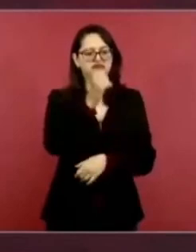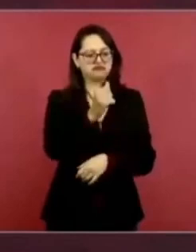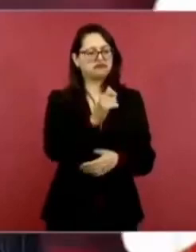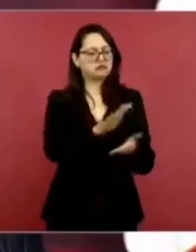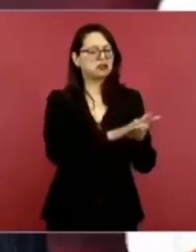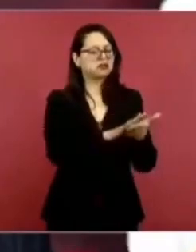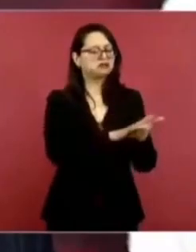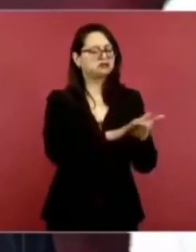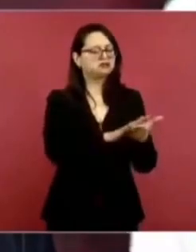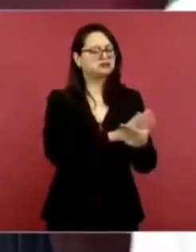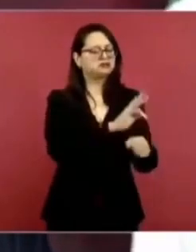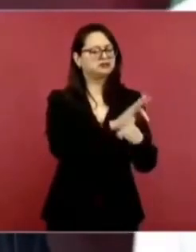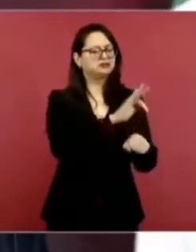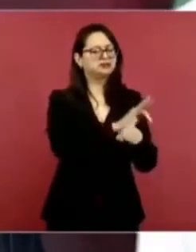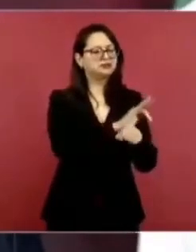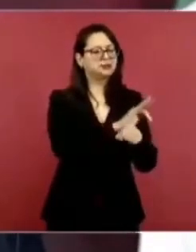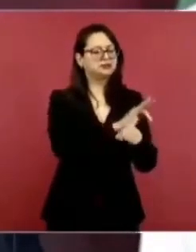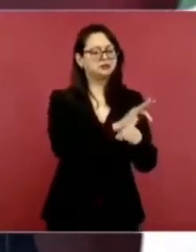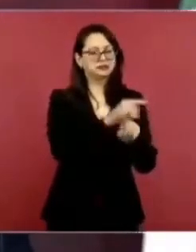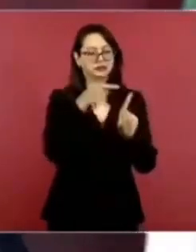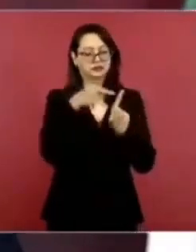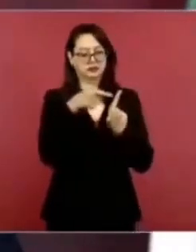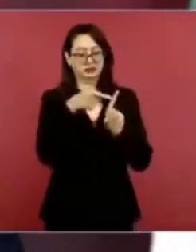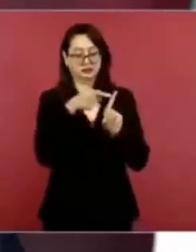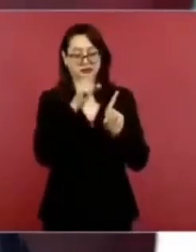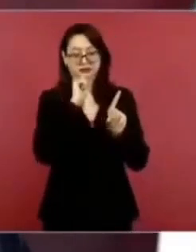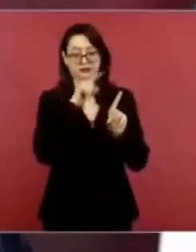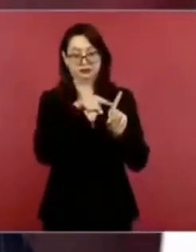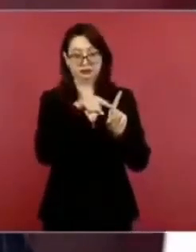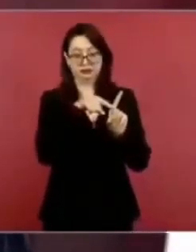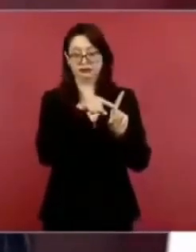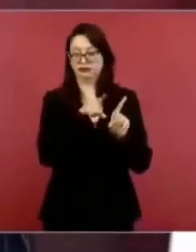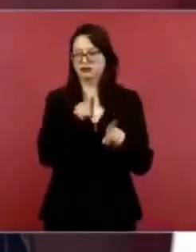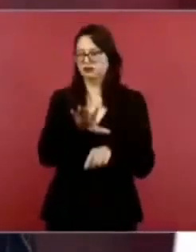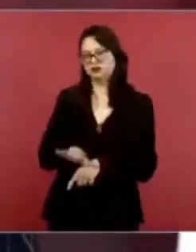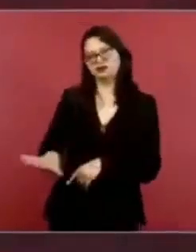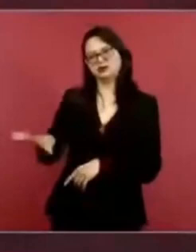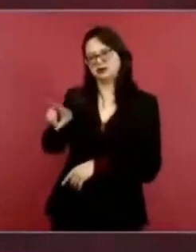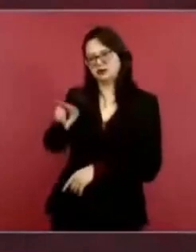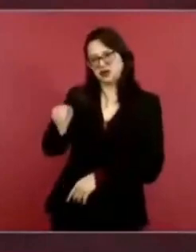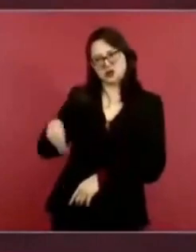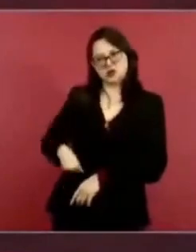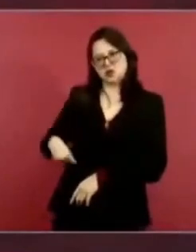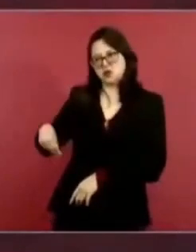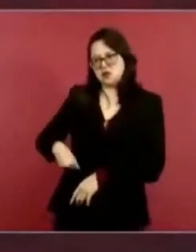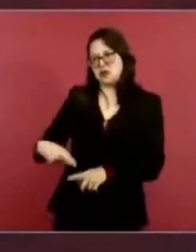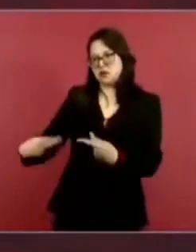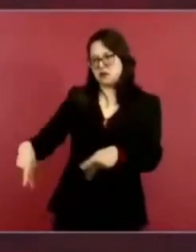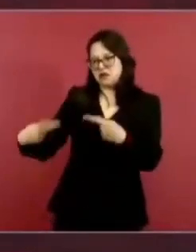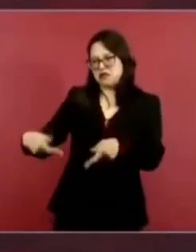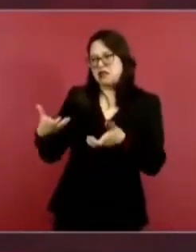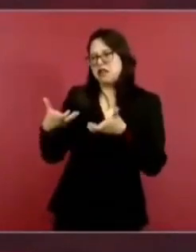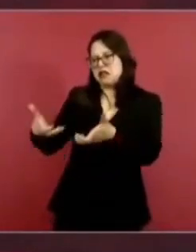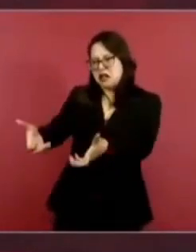los ambulantes, no pagaban impuestos. Y que ese era el problema.